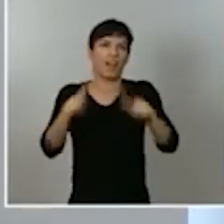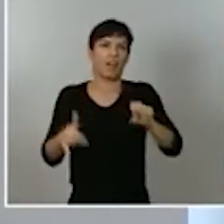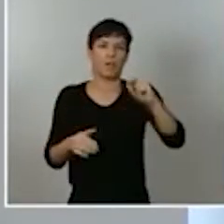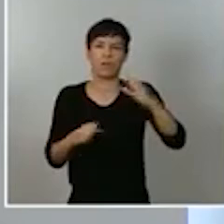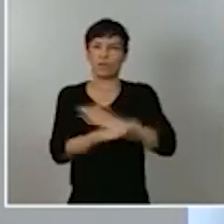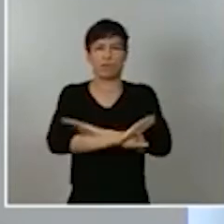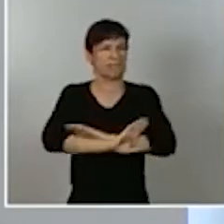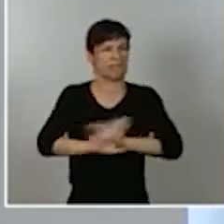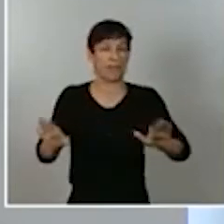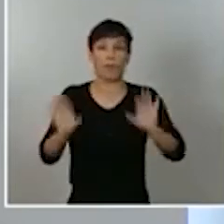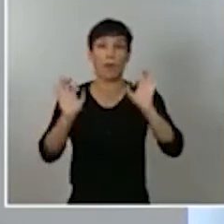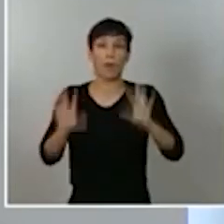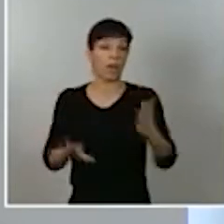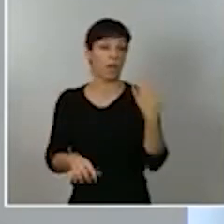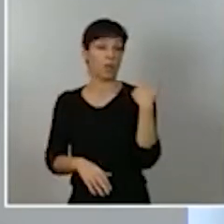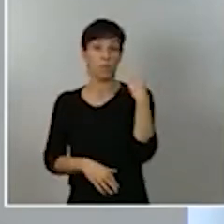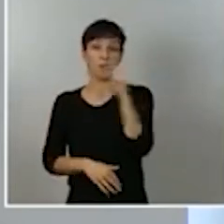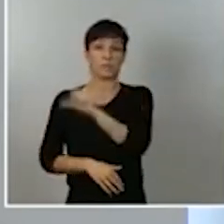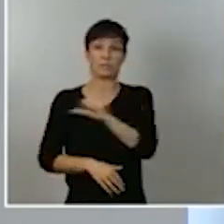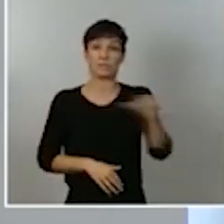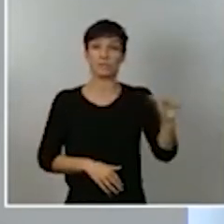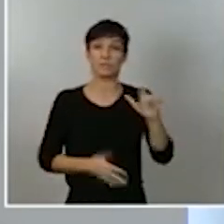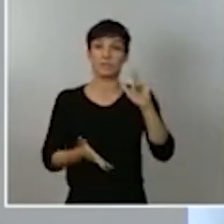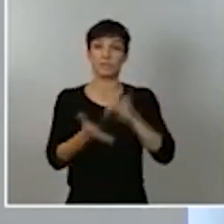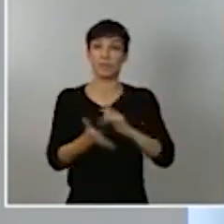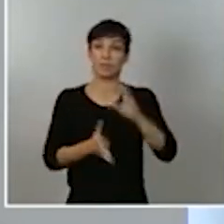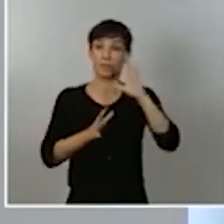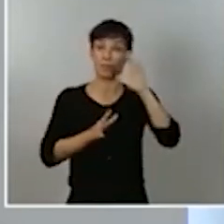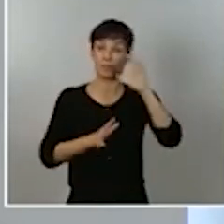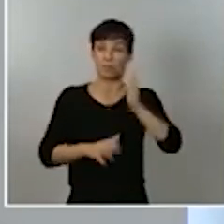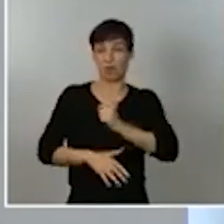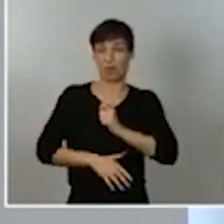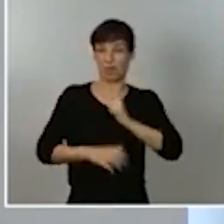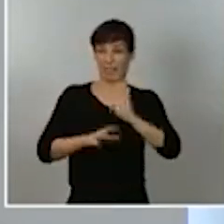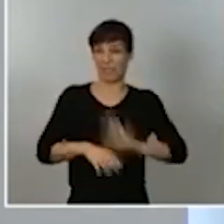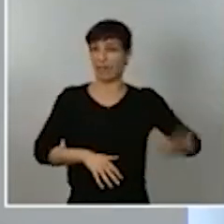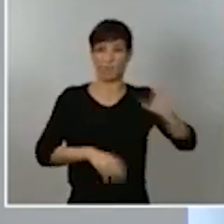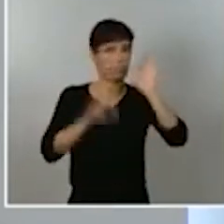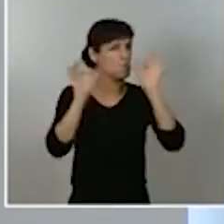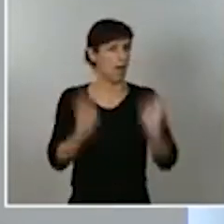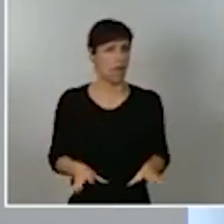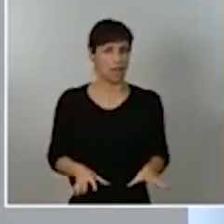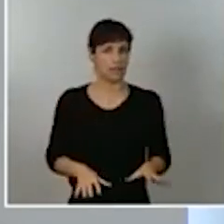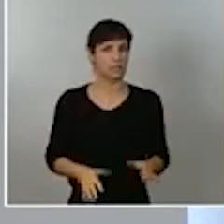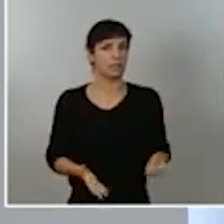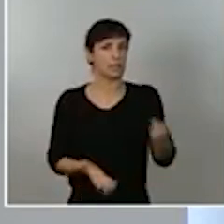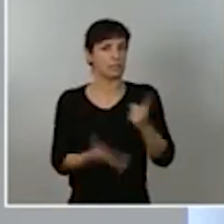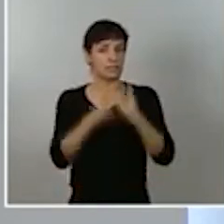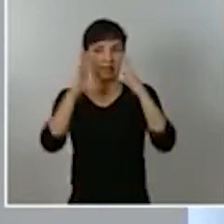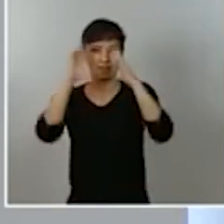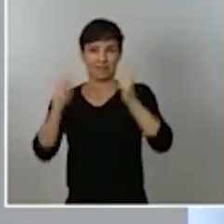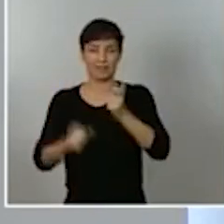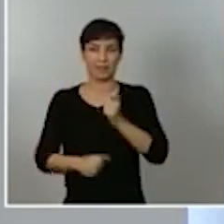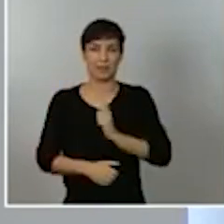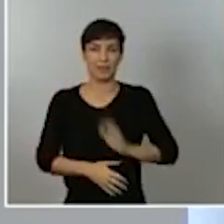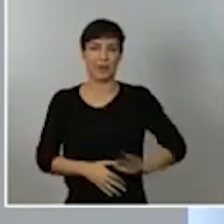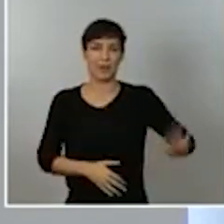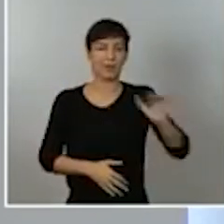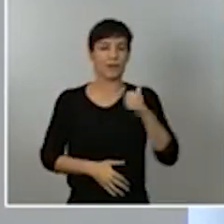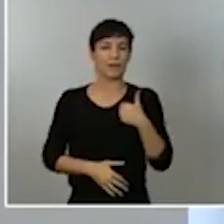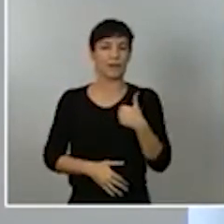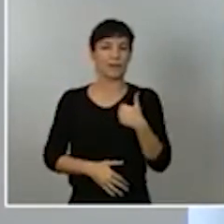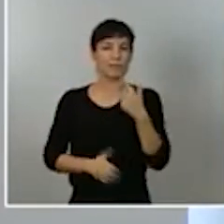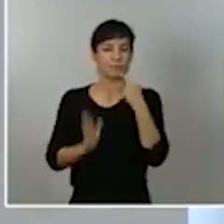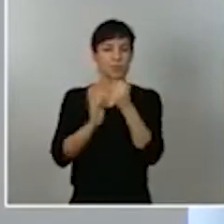semana aconteció lo mismo con la Policía Nacional vuelvo a decir dos de las instituciones mejor valoradas en el conjunto de nuestro